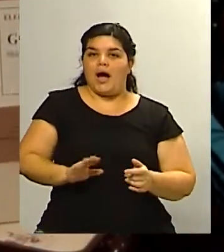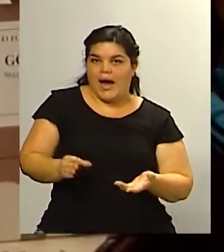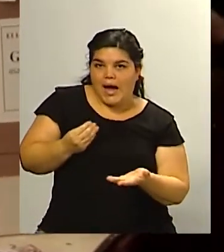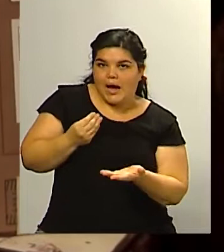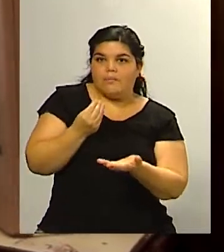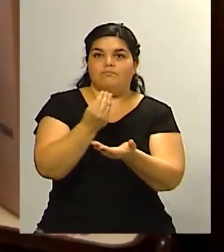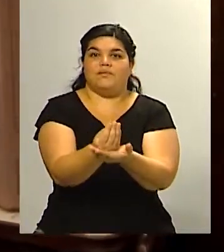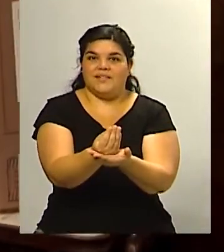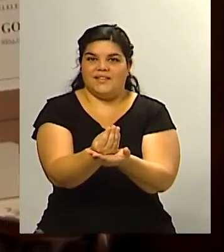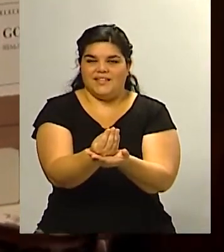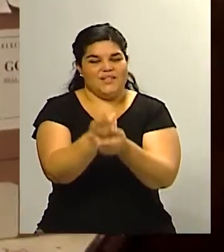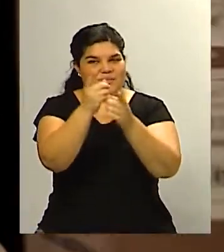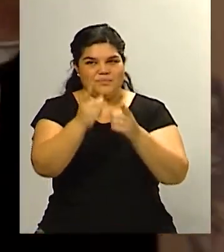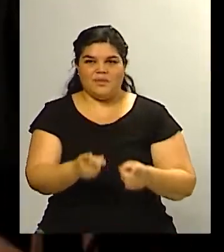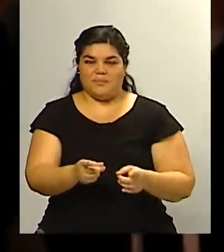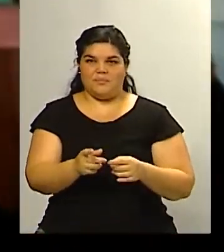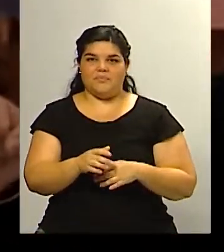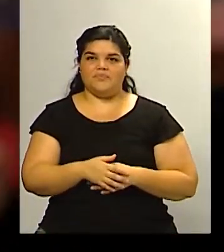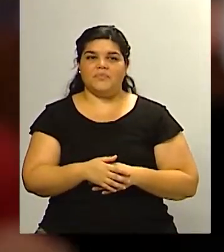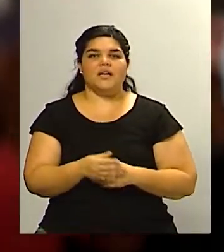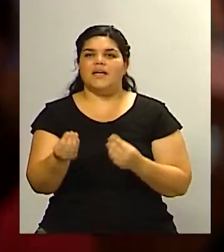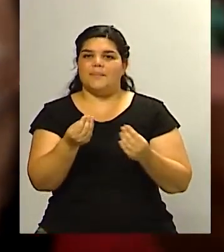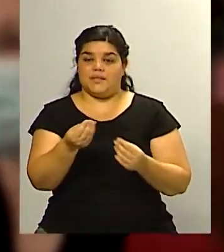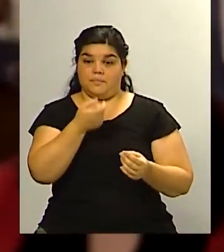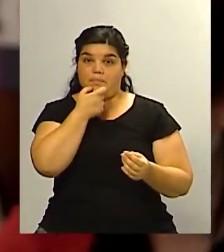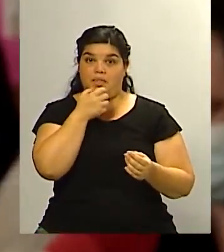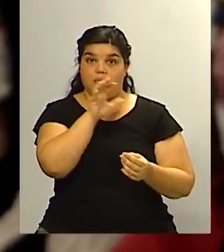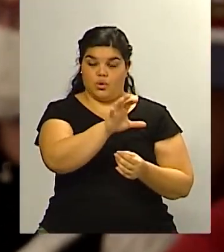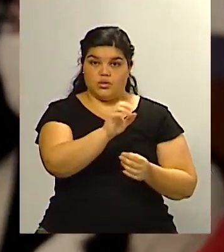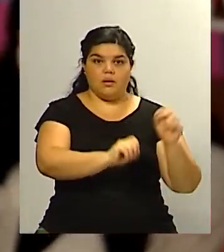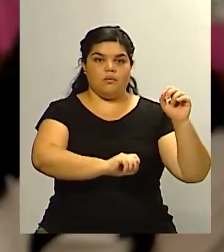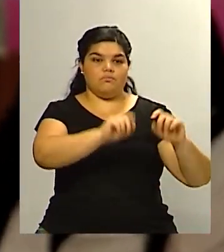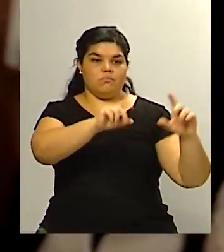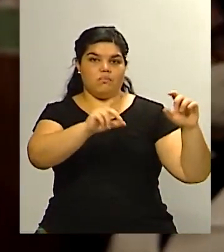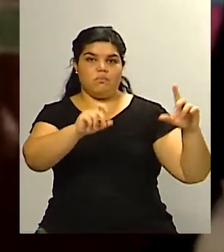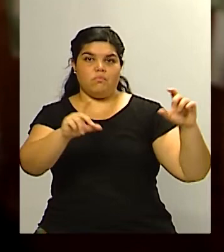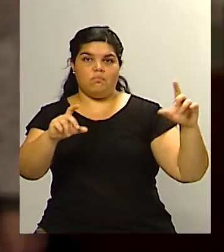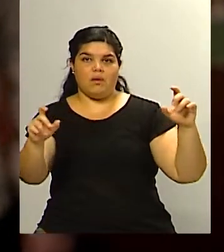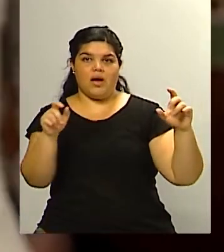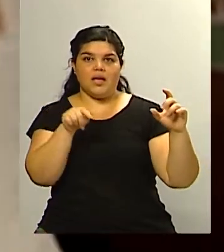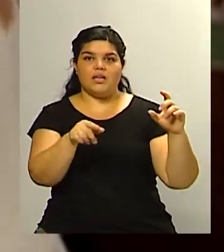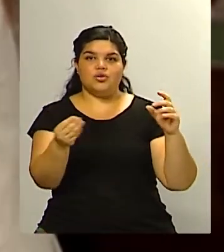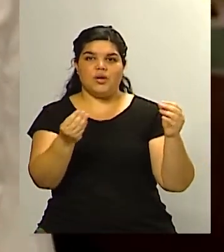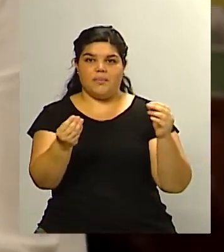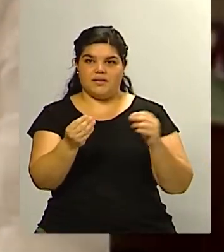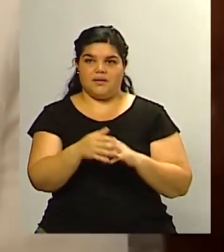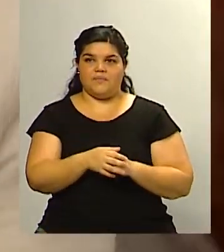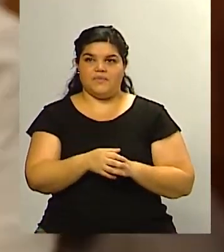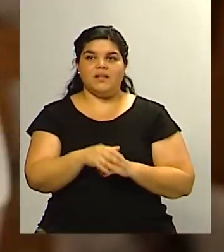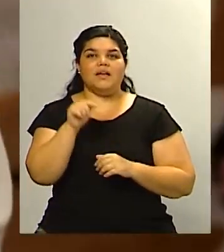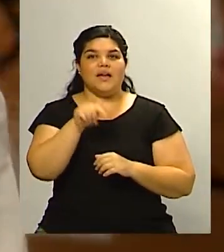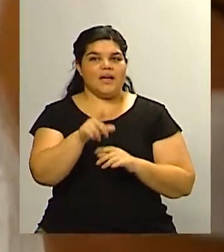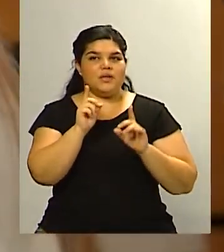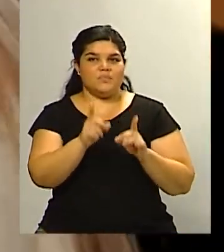esta intención de voto que tienen en la provincia de Mendoza que ninguno quiera mostrarse como el perdedor de esta contienda